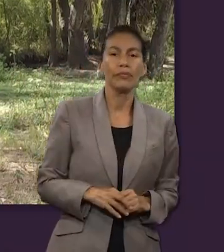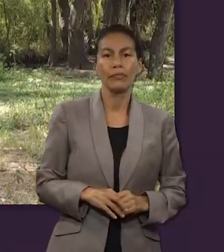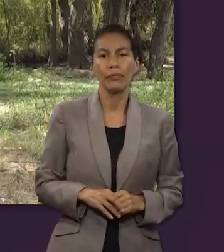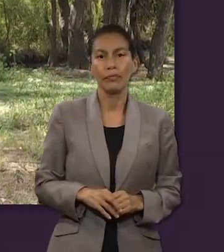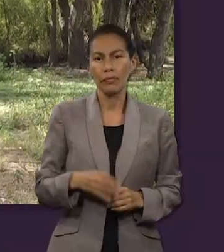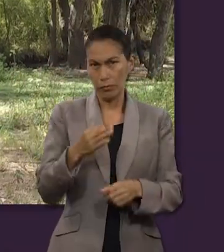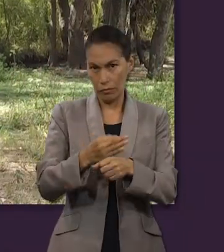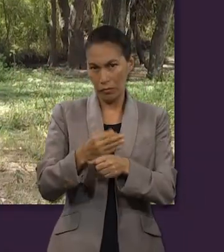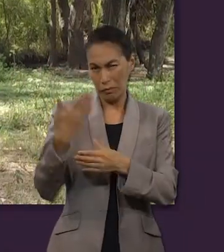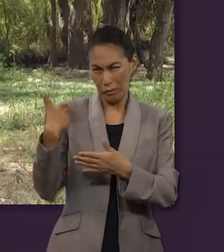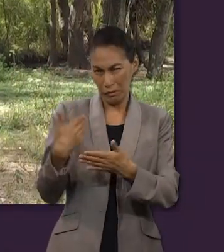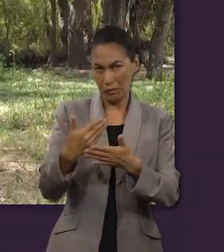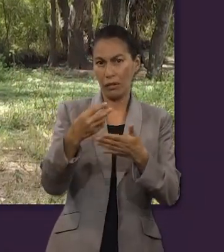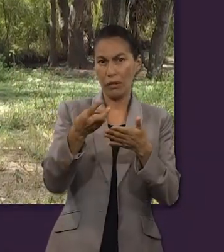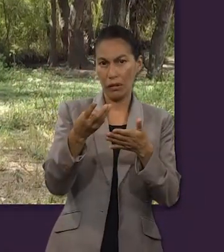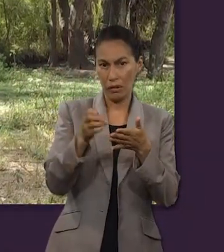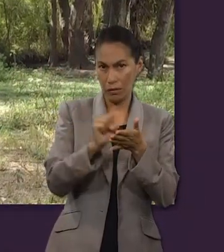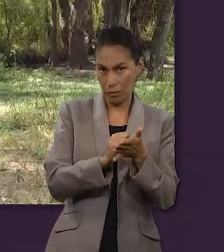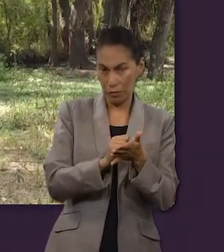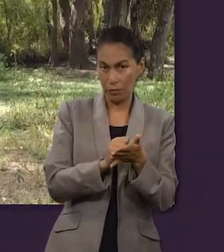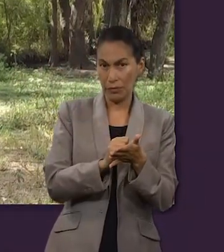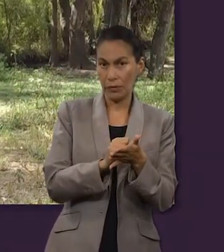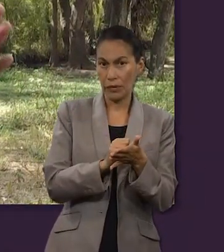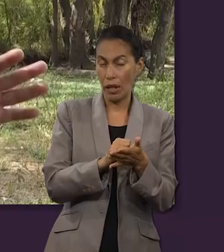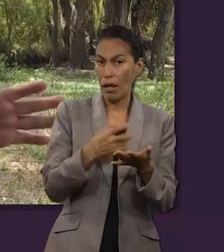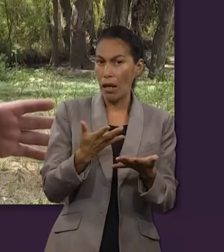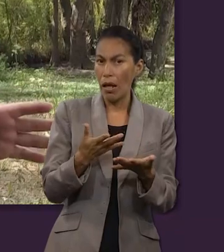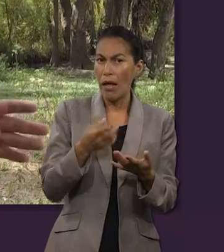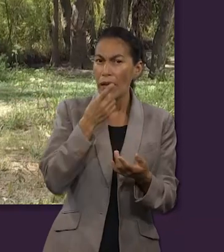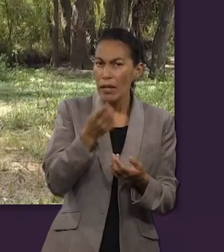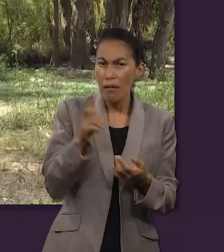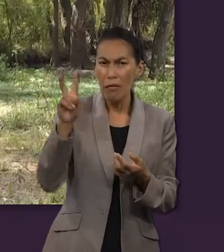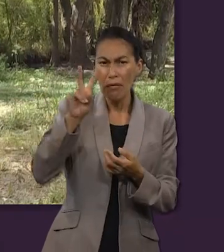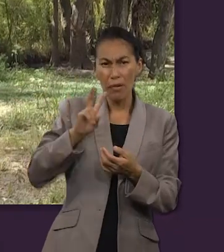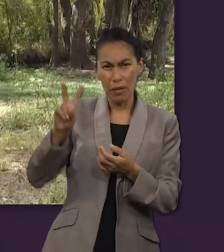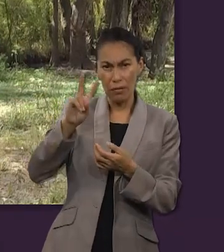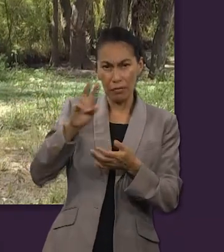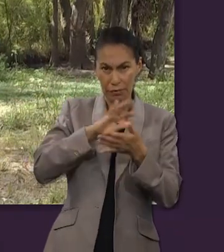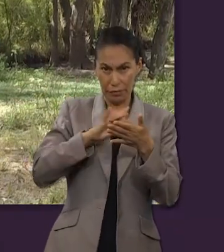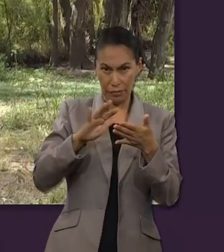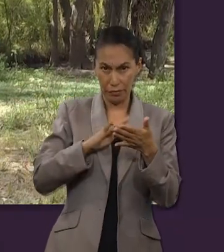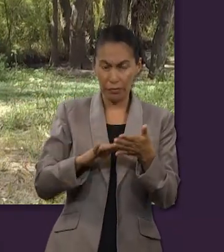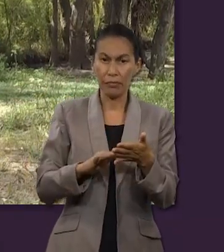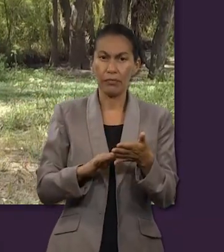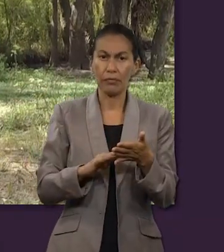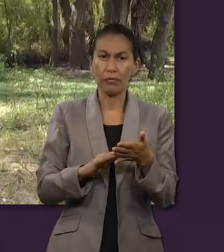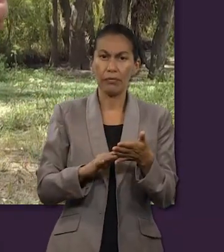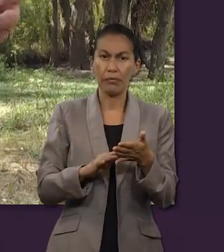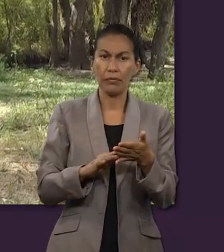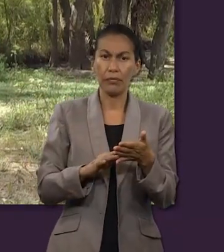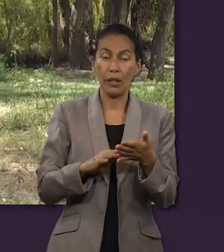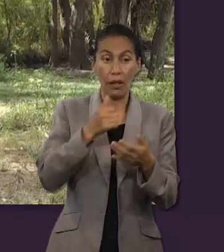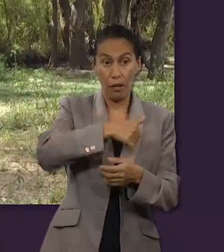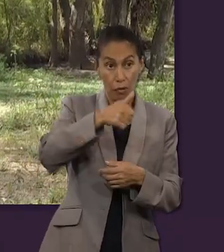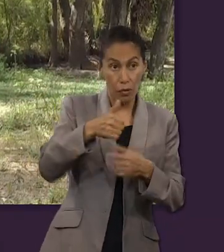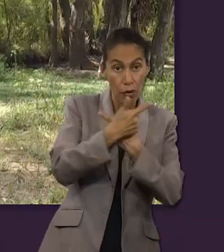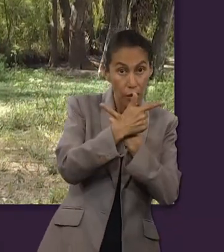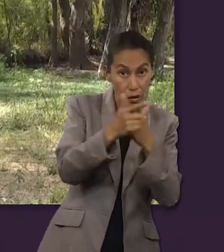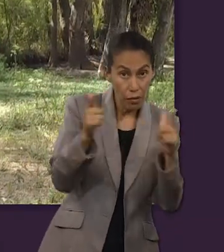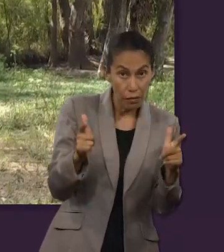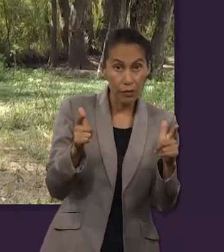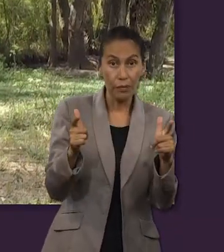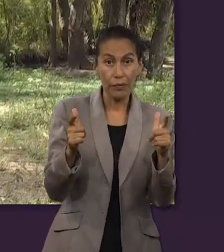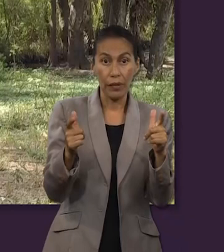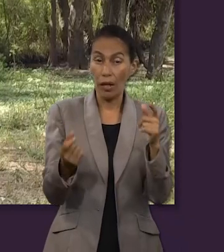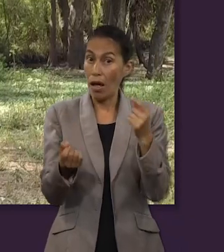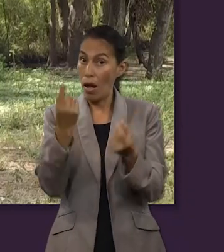y uno de los pensamientos más solemnes de todo este trimestre lo encontramos y ustedes lo leyeron en el día viernes, digo algunas farsas nada